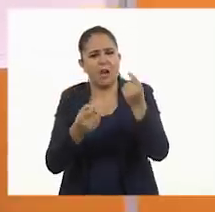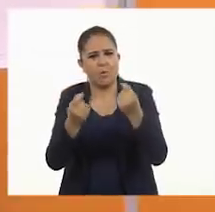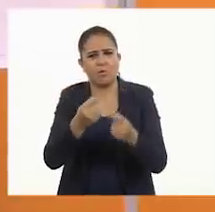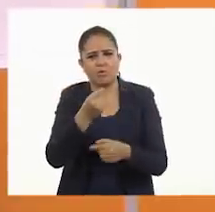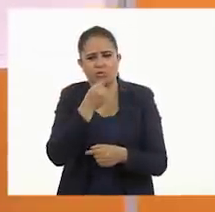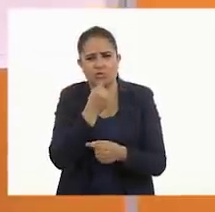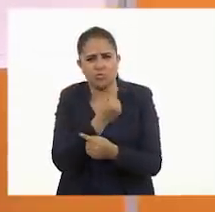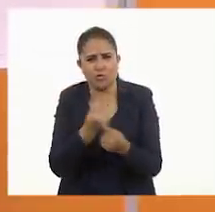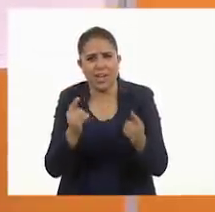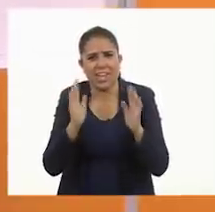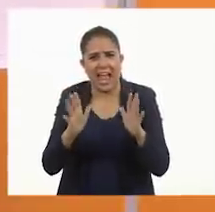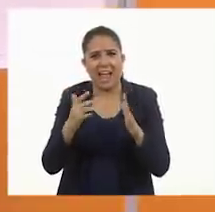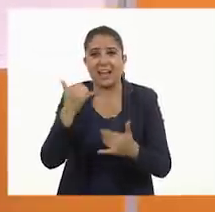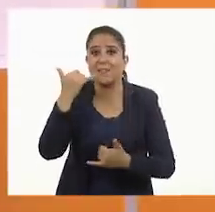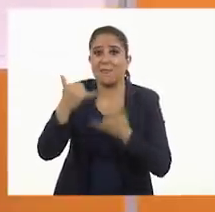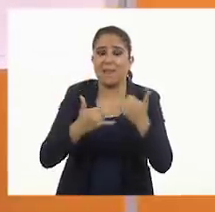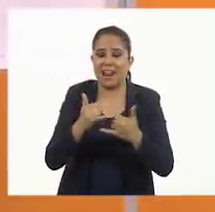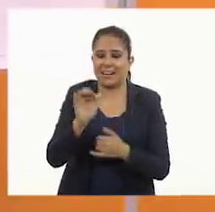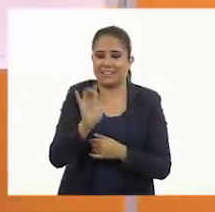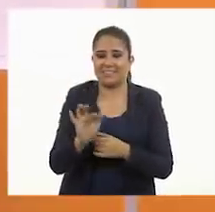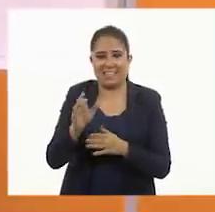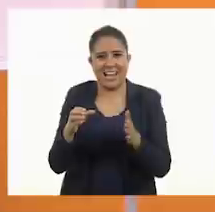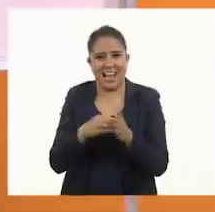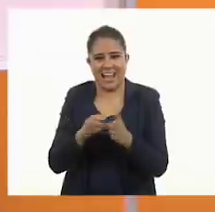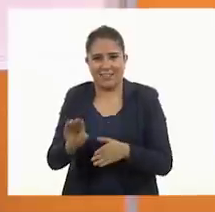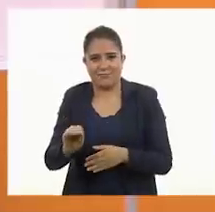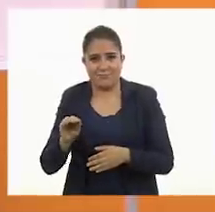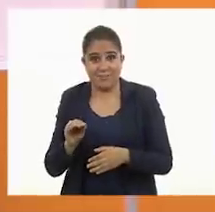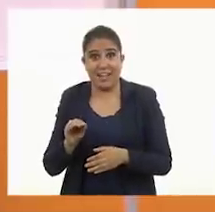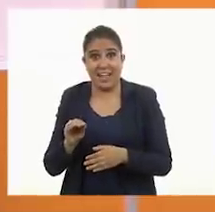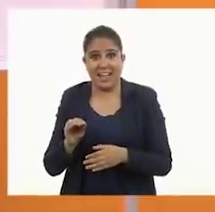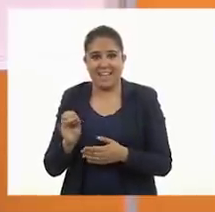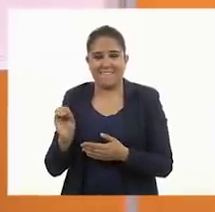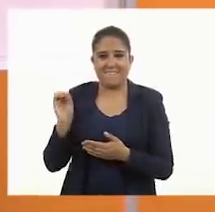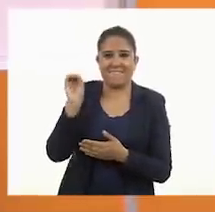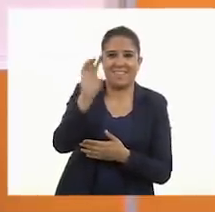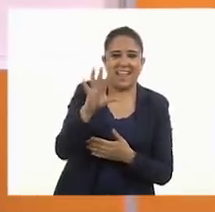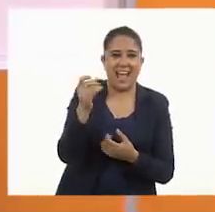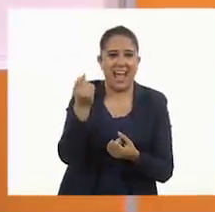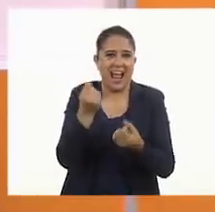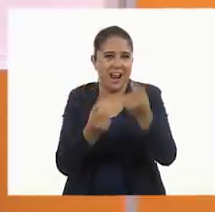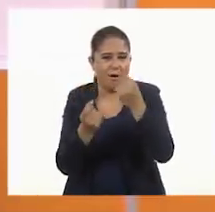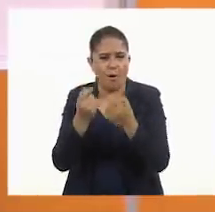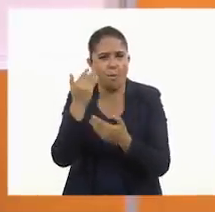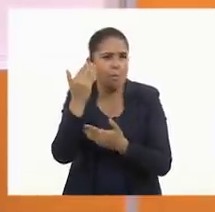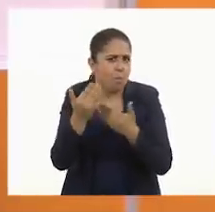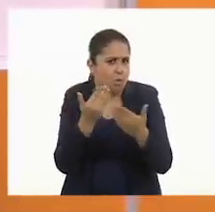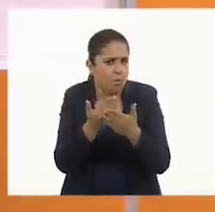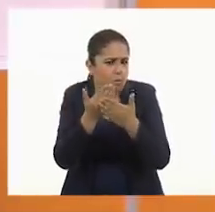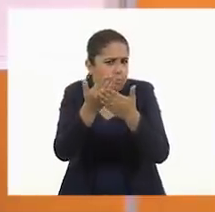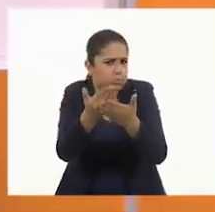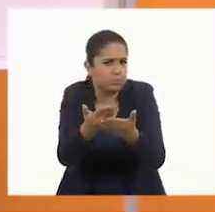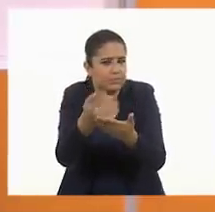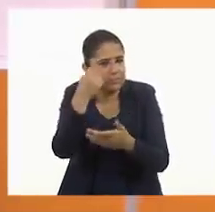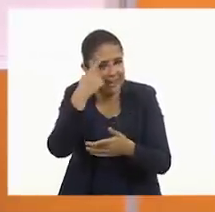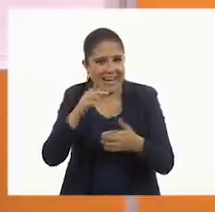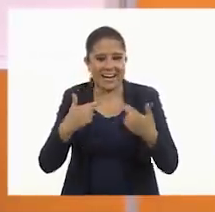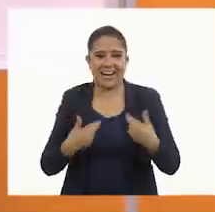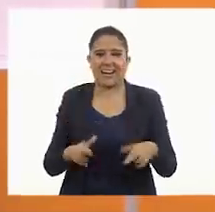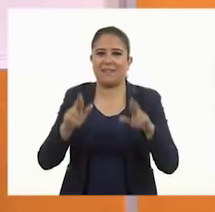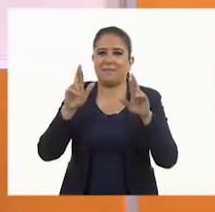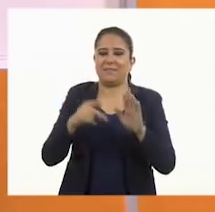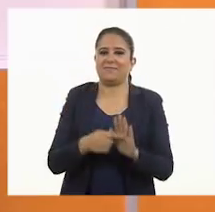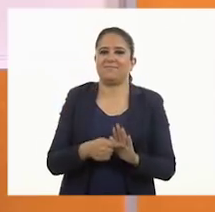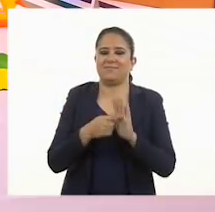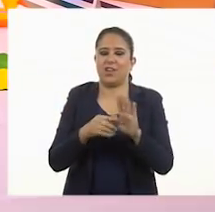también ya jugaron al cajero y nos mandaron algunas propuestas para representar